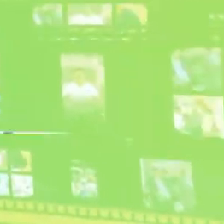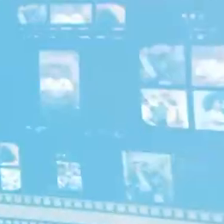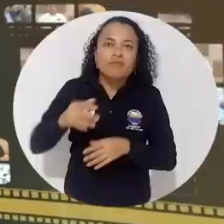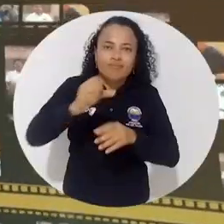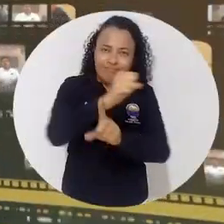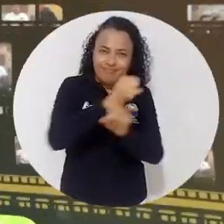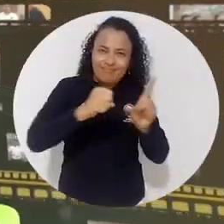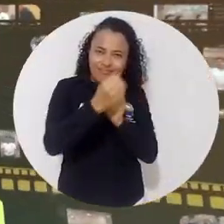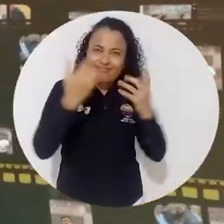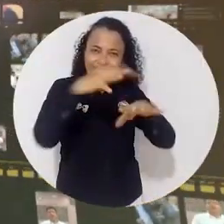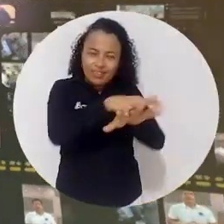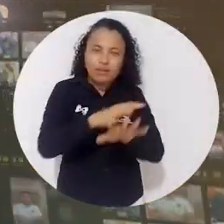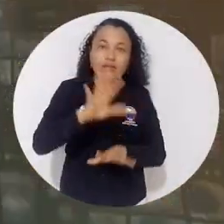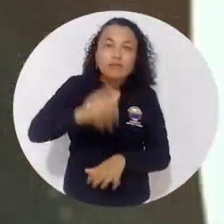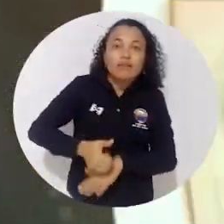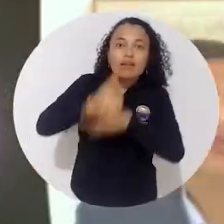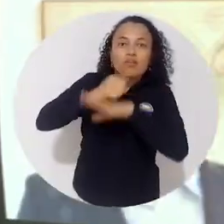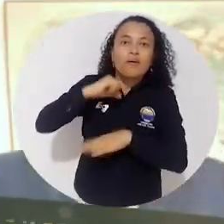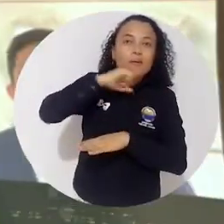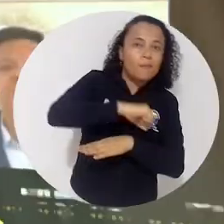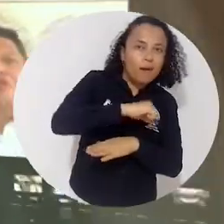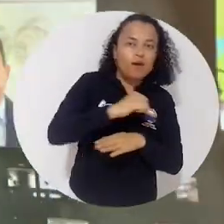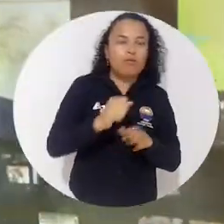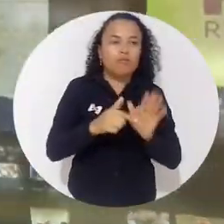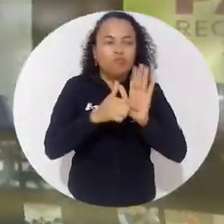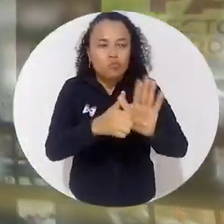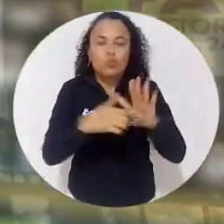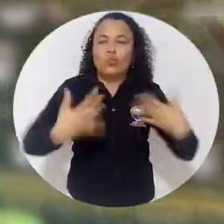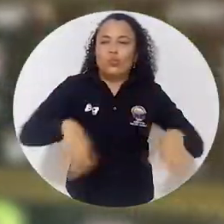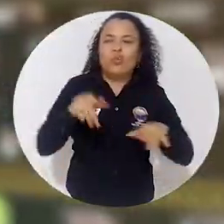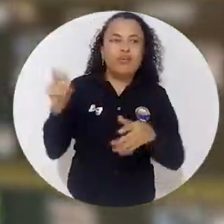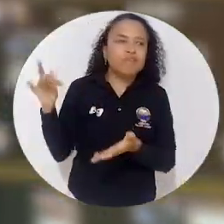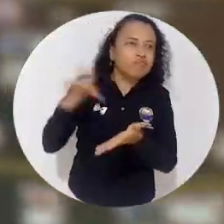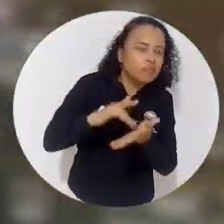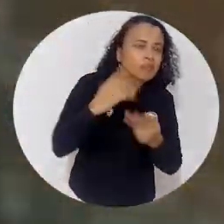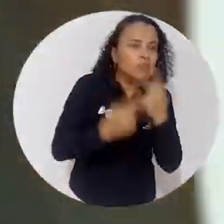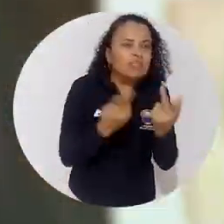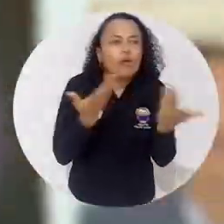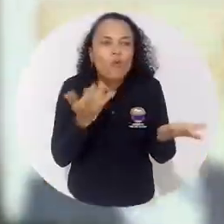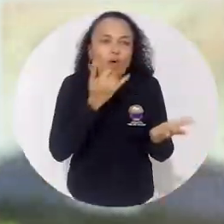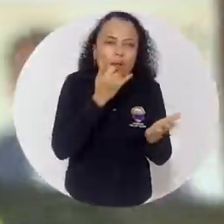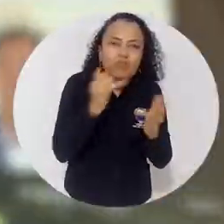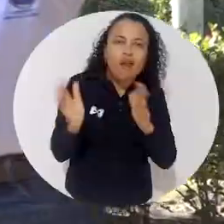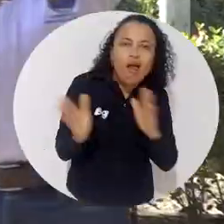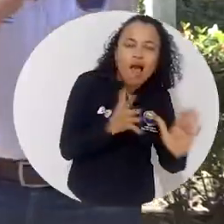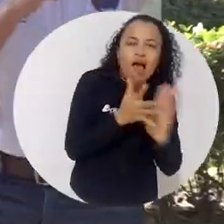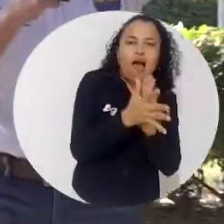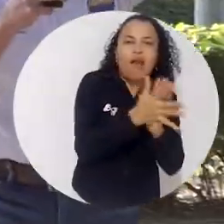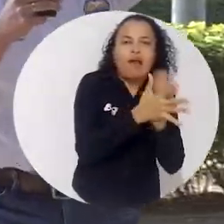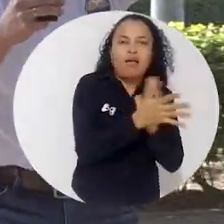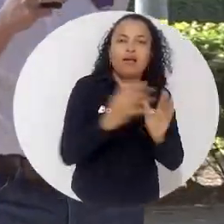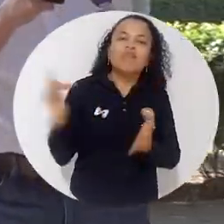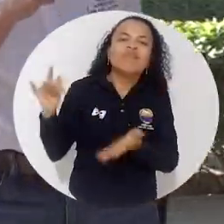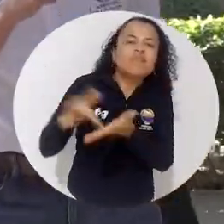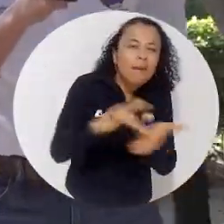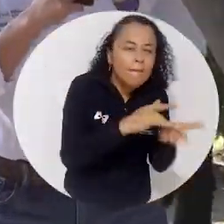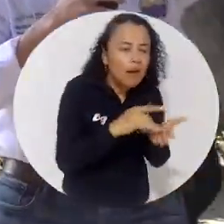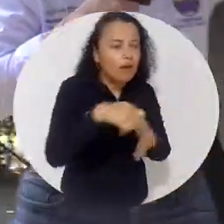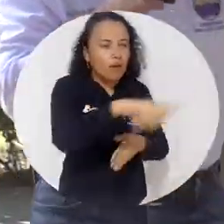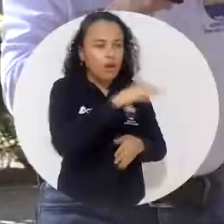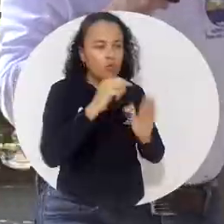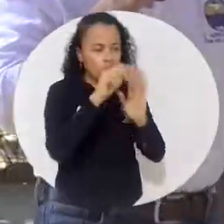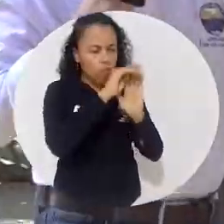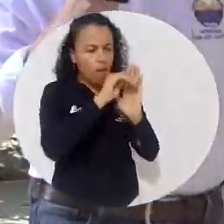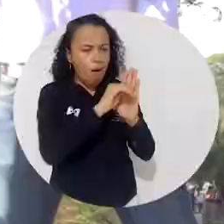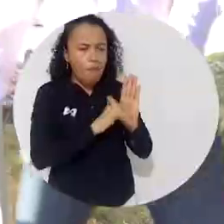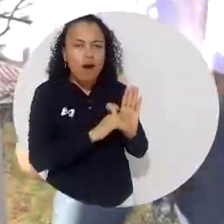A través de sus redes sociales, el rector Pablo Vera Salazar entregó con beneplácito un balance de la visita, la cual se efectuó para evidenciar las